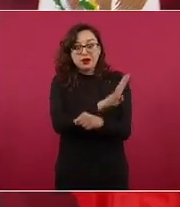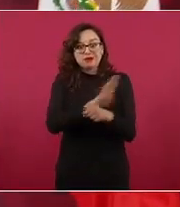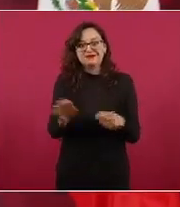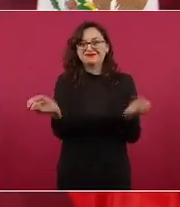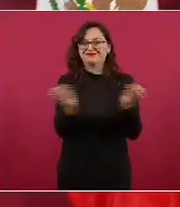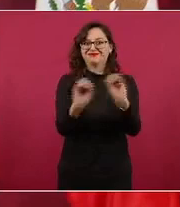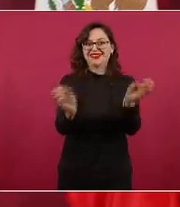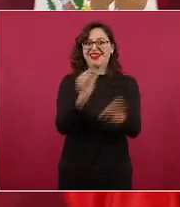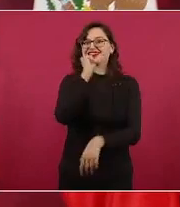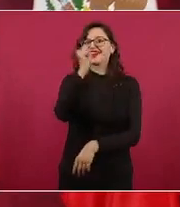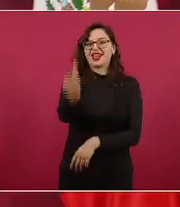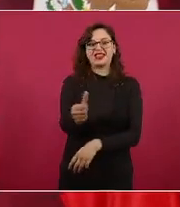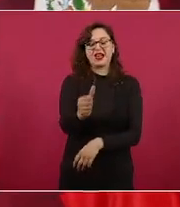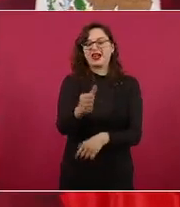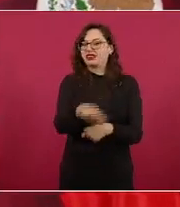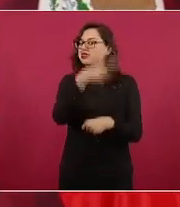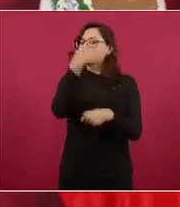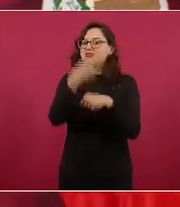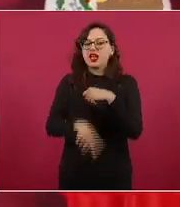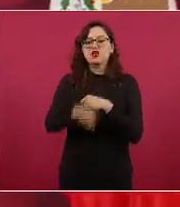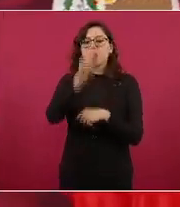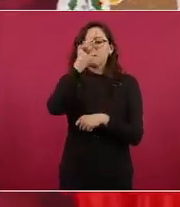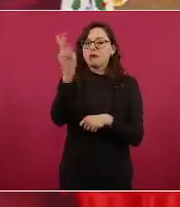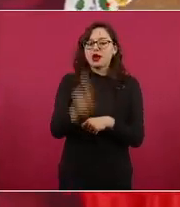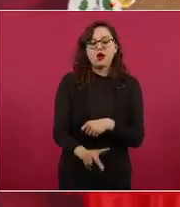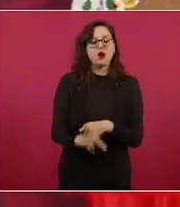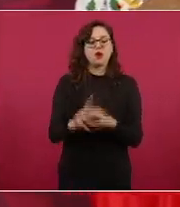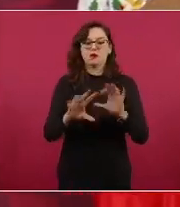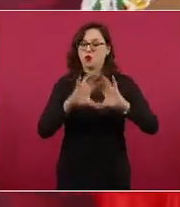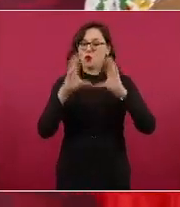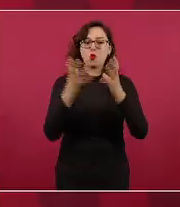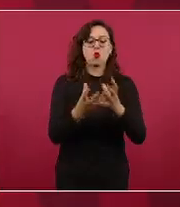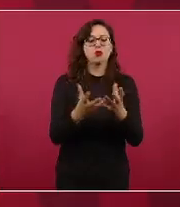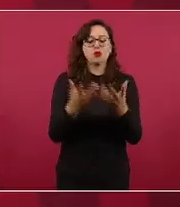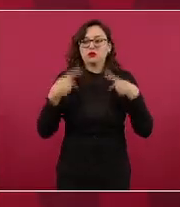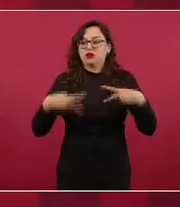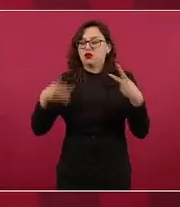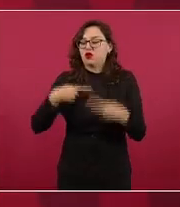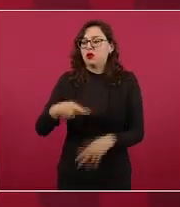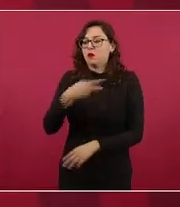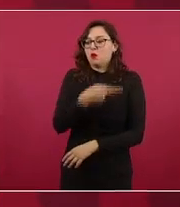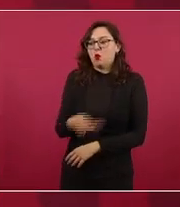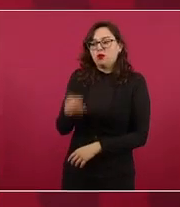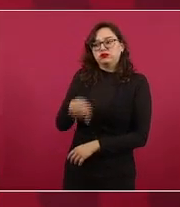sobre todo perjudica a los más pobres